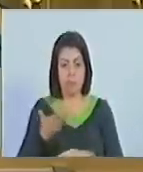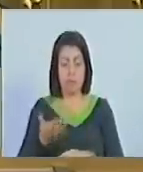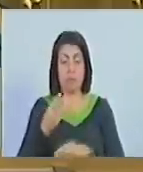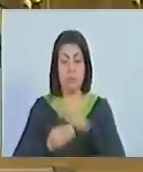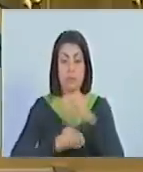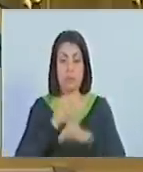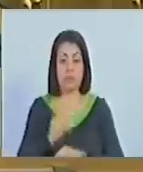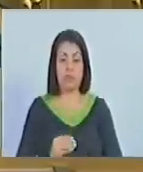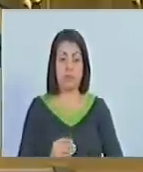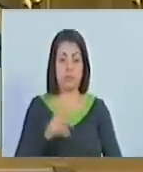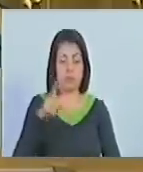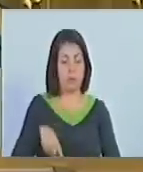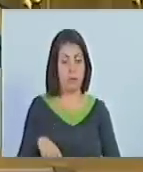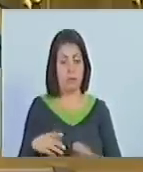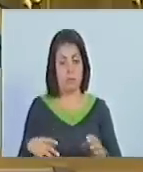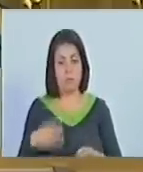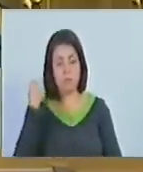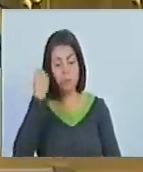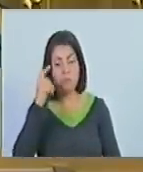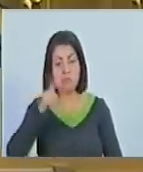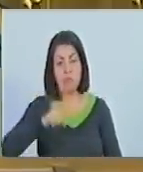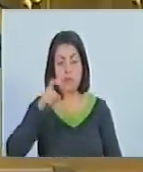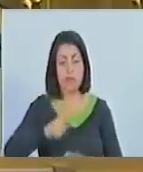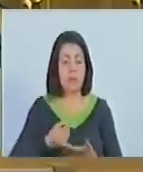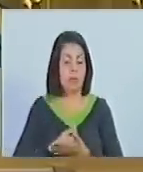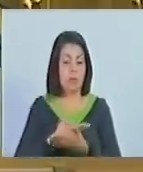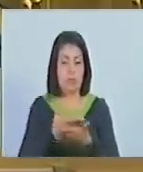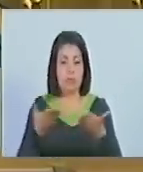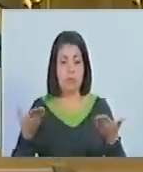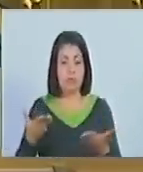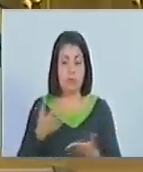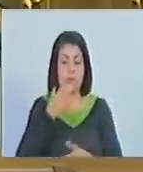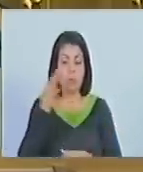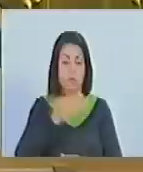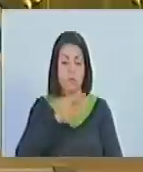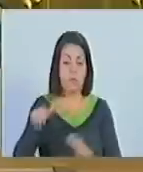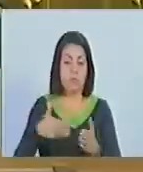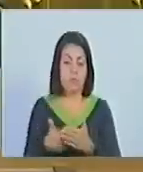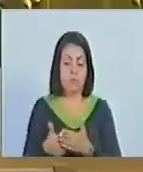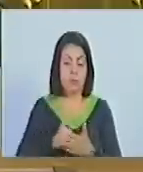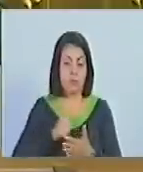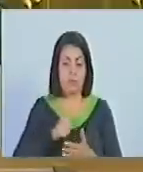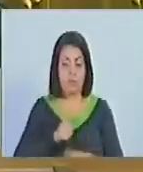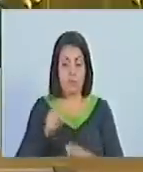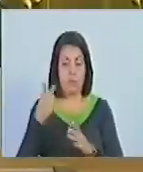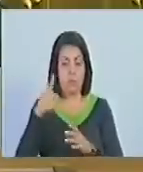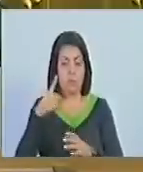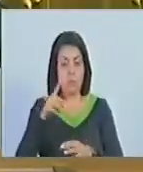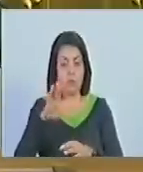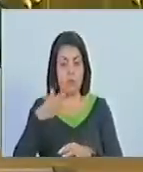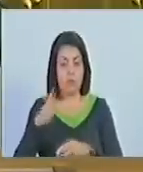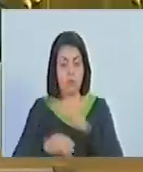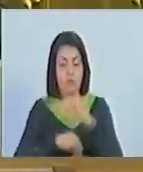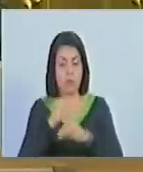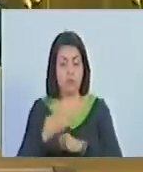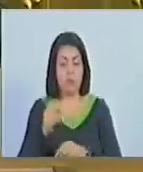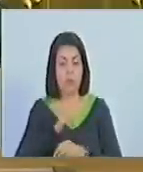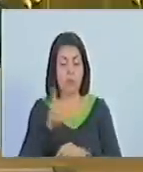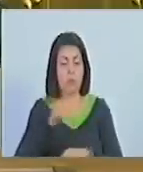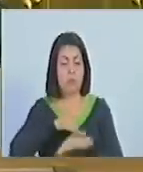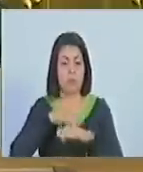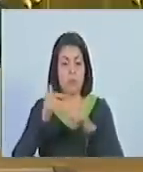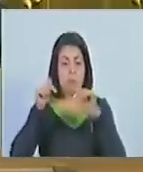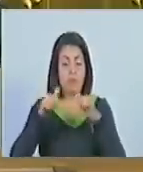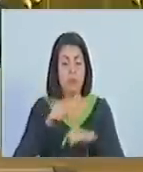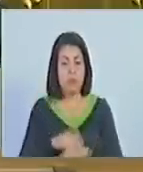formulen y a la satisfacción de sus necesidades, asegurando el ejercicio de sus derechos cuando se relacionen con